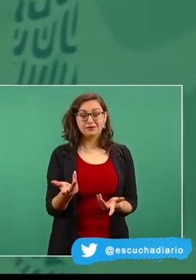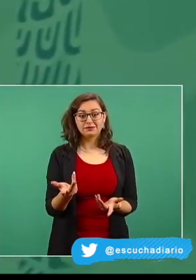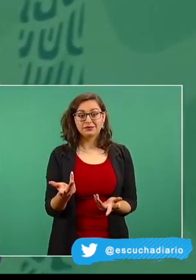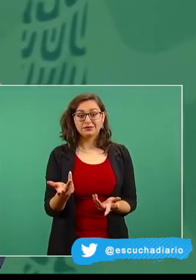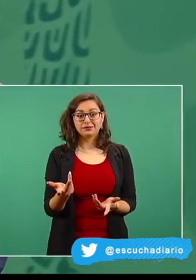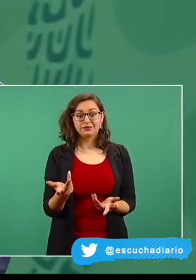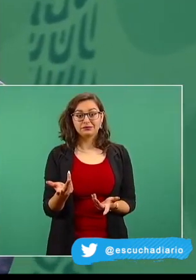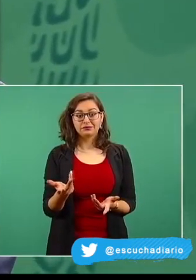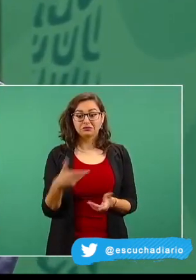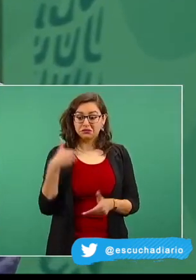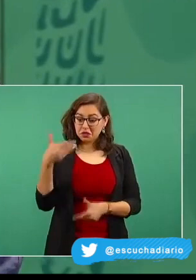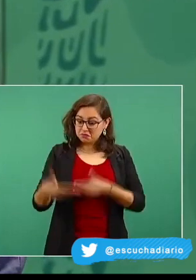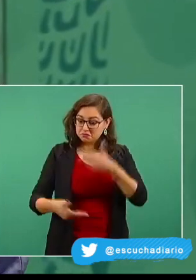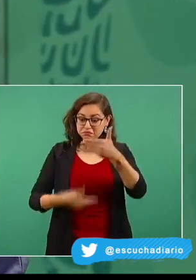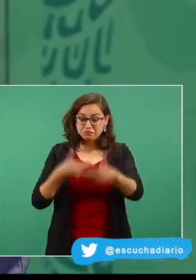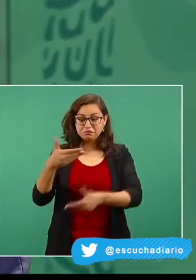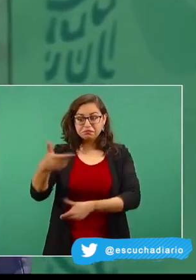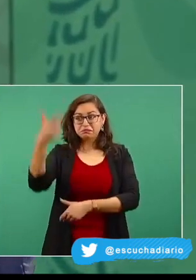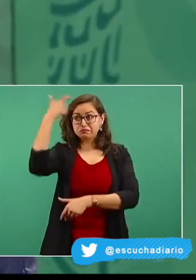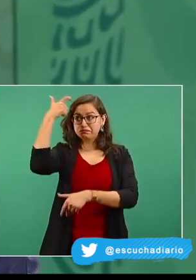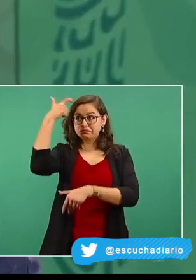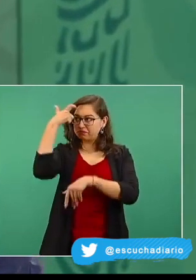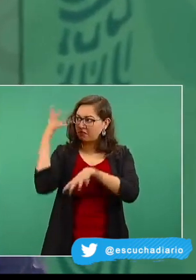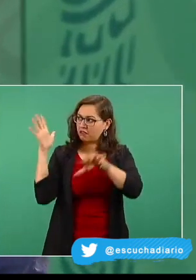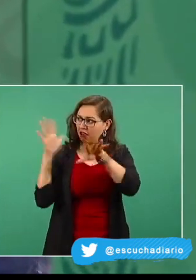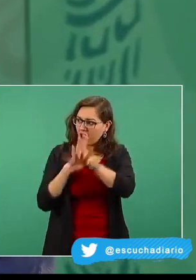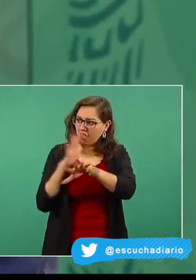Llevándose a cabo un cambio de mentalidad,